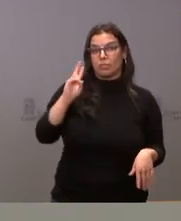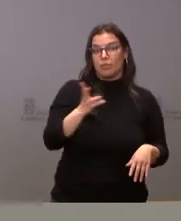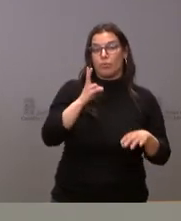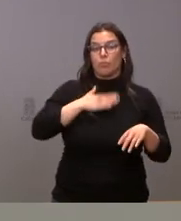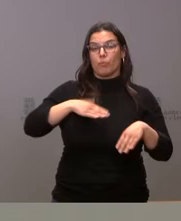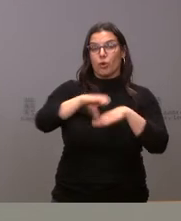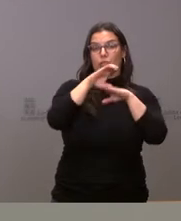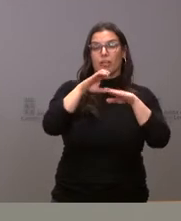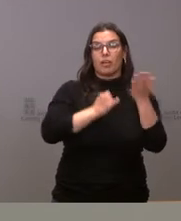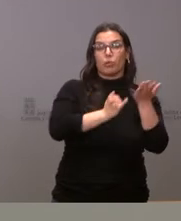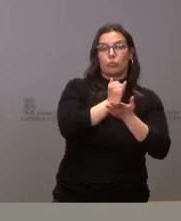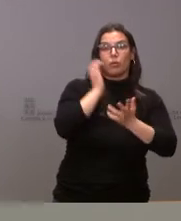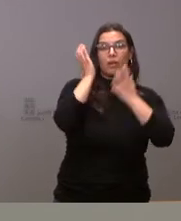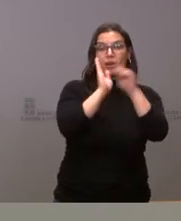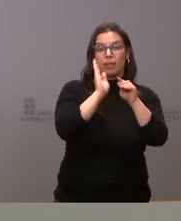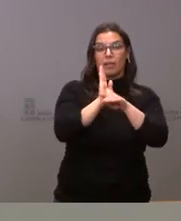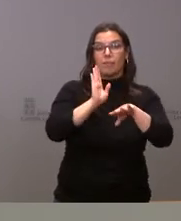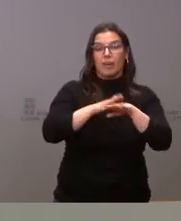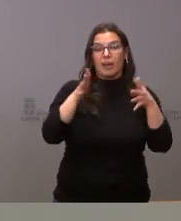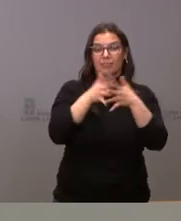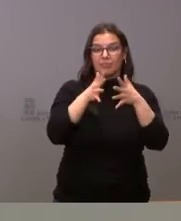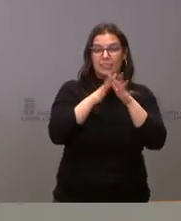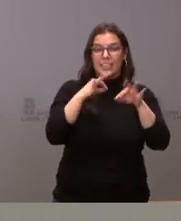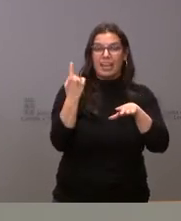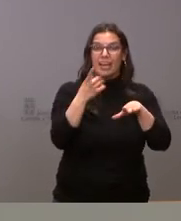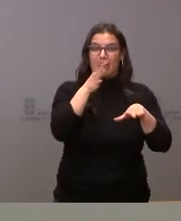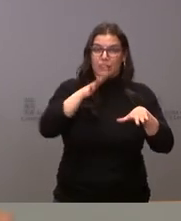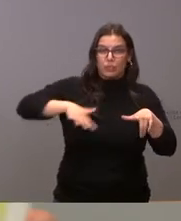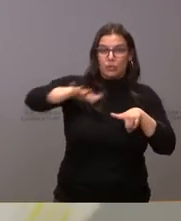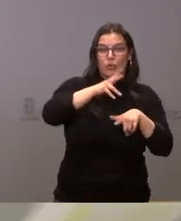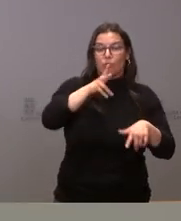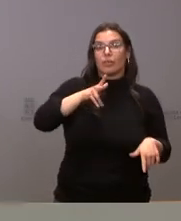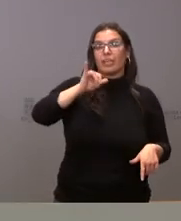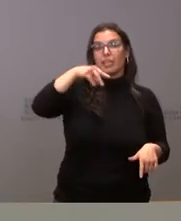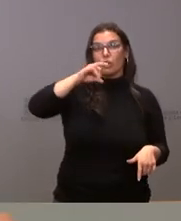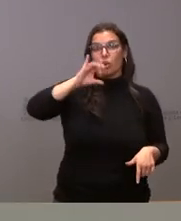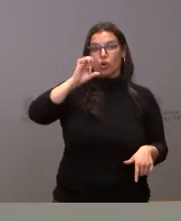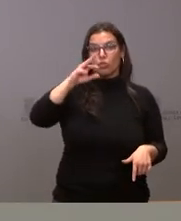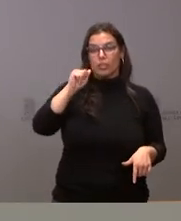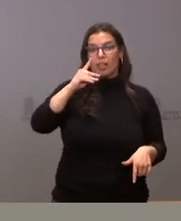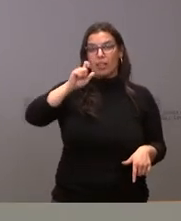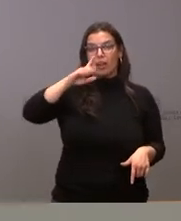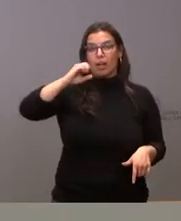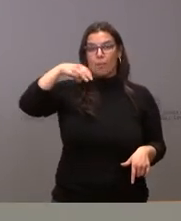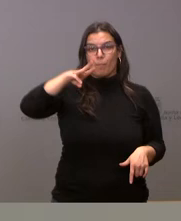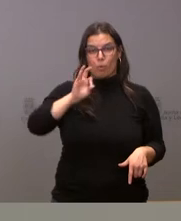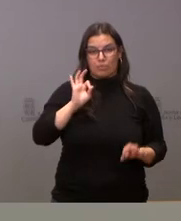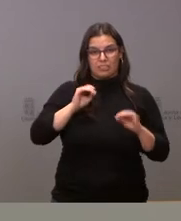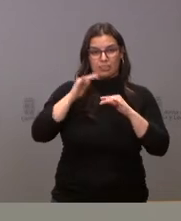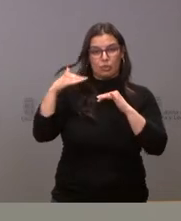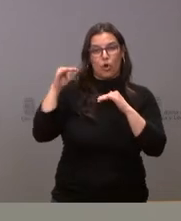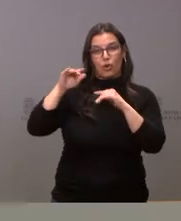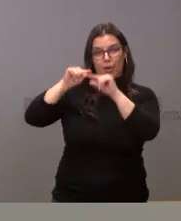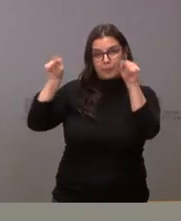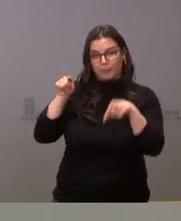Consejería de Agricultura y Ganadería para Infraestructura Rural de Riego en Hinojosa del Campo, en Soria. Una serie de